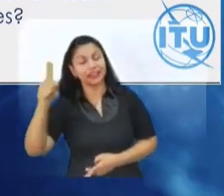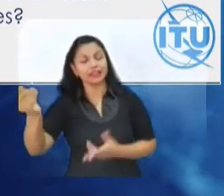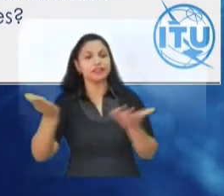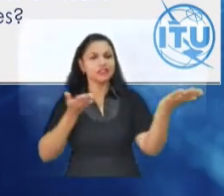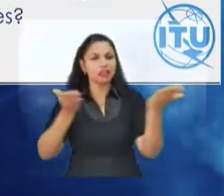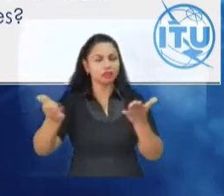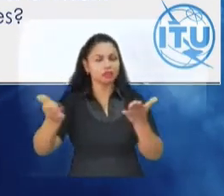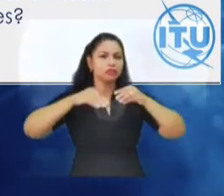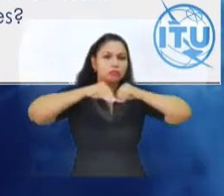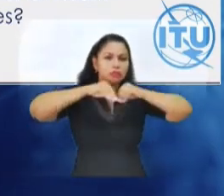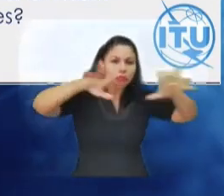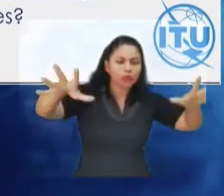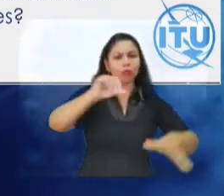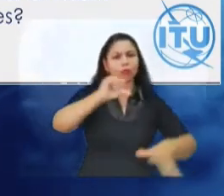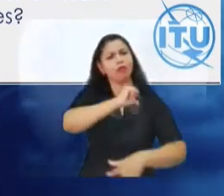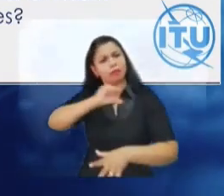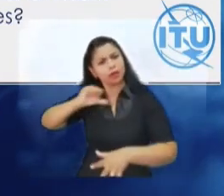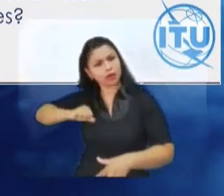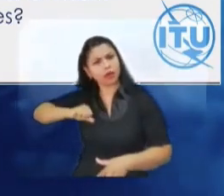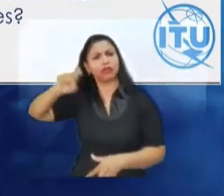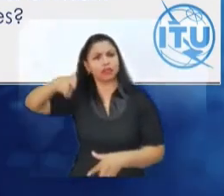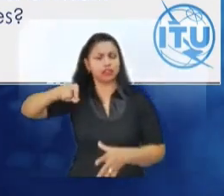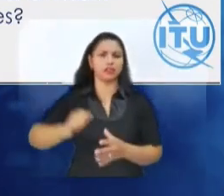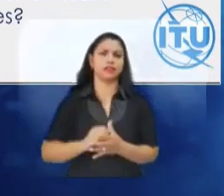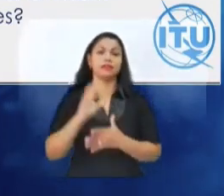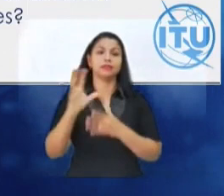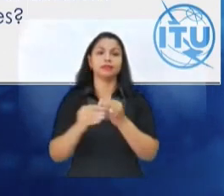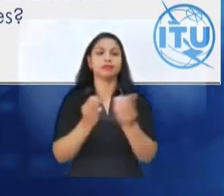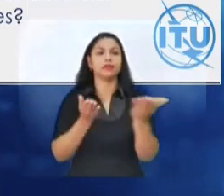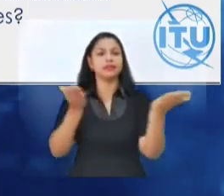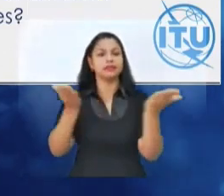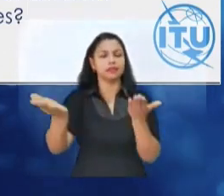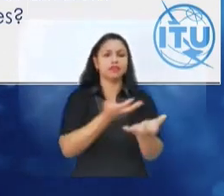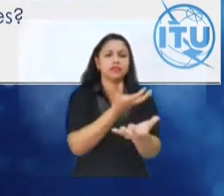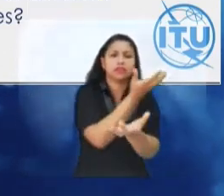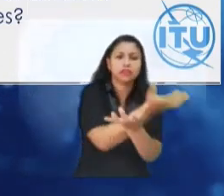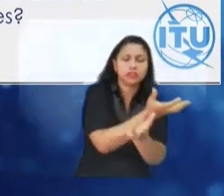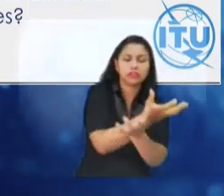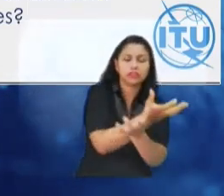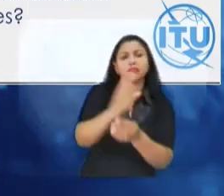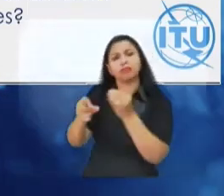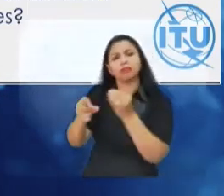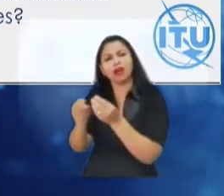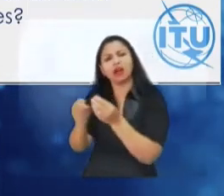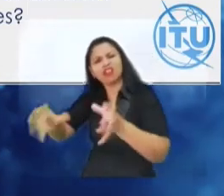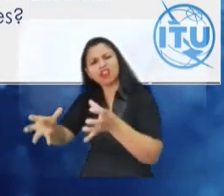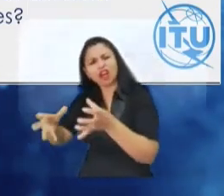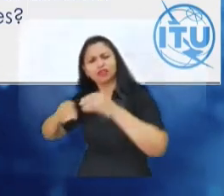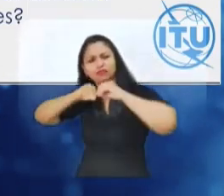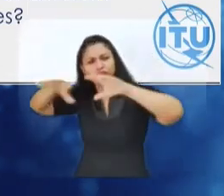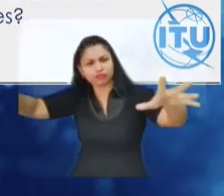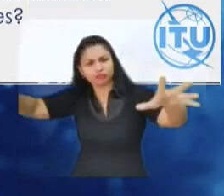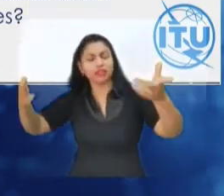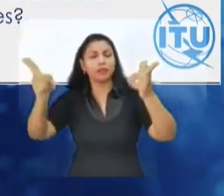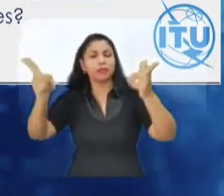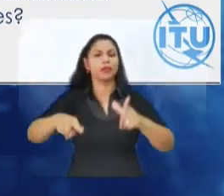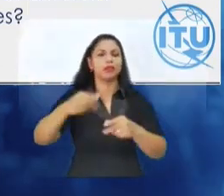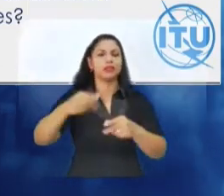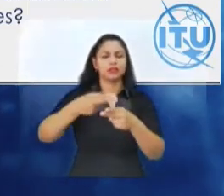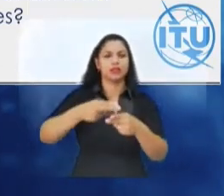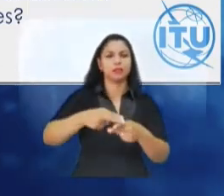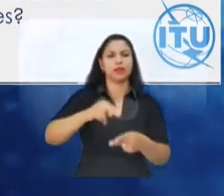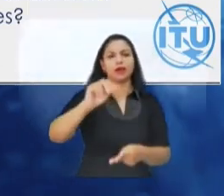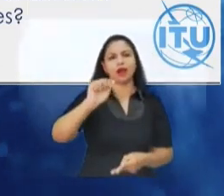público y privado, desde los servicios científicos hasta la radiodifusión, pasando por la aeronáutica y la radiolocalización.